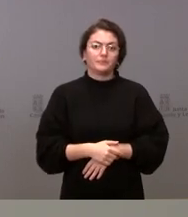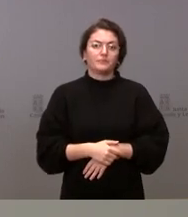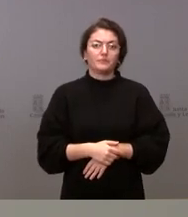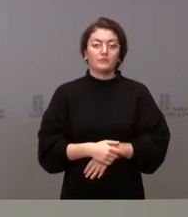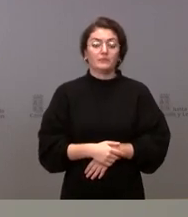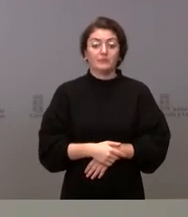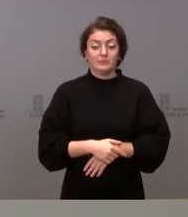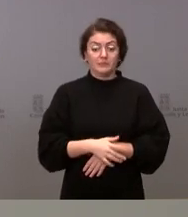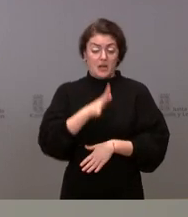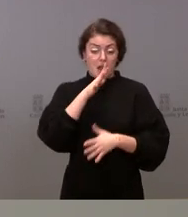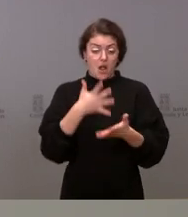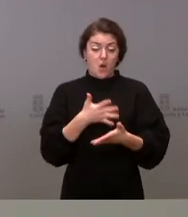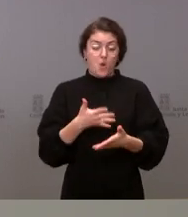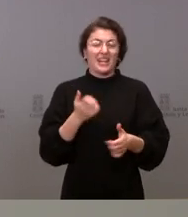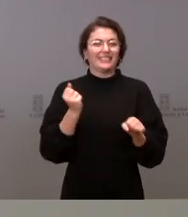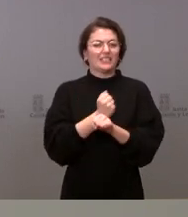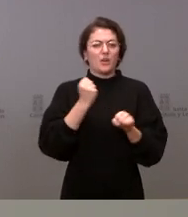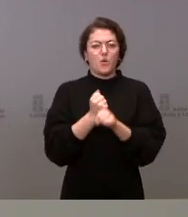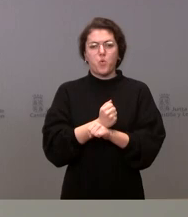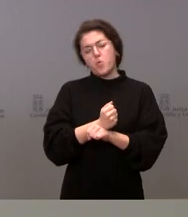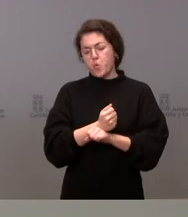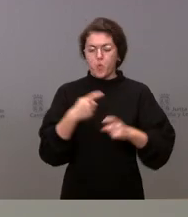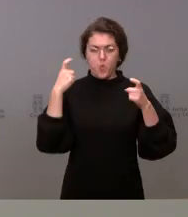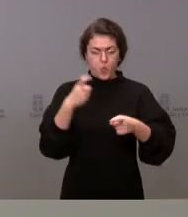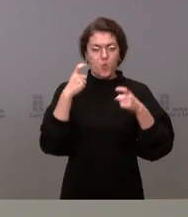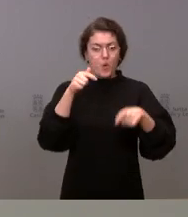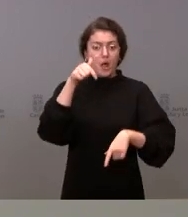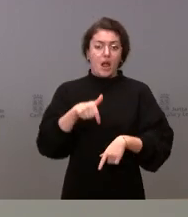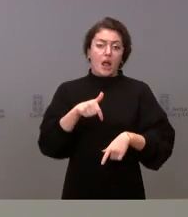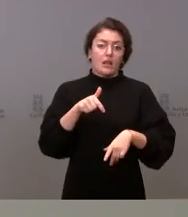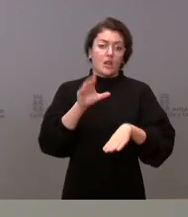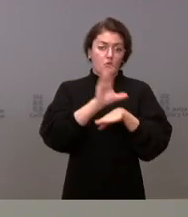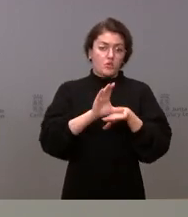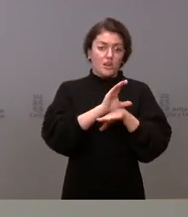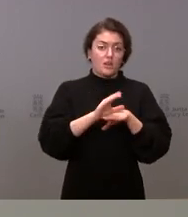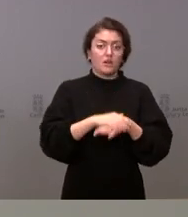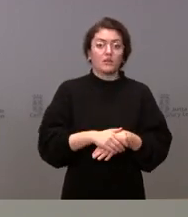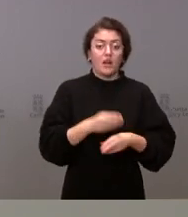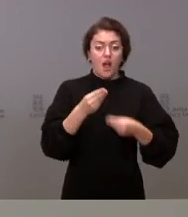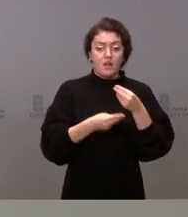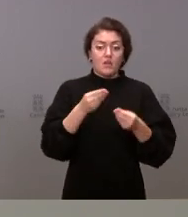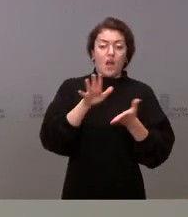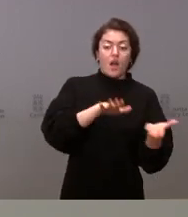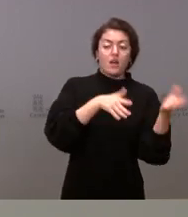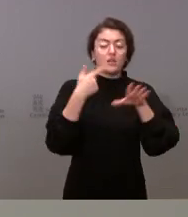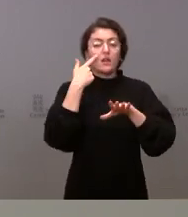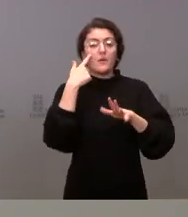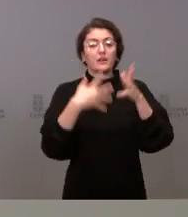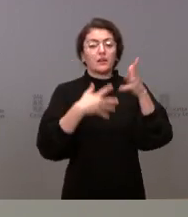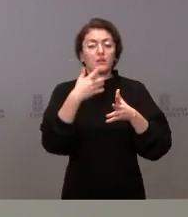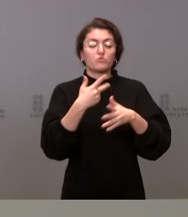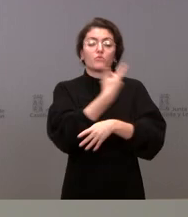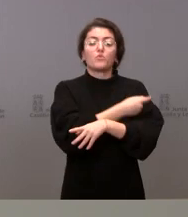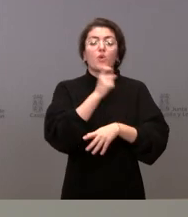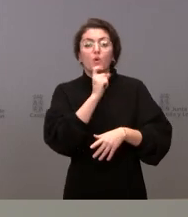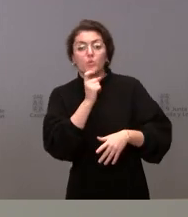en estos días, estamos haciendo un trabajo muy intenso desde la consejería, adaptando los registros de la aplicación de la vacuna, organizando los nuevos centros